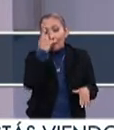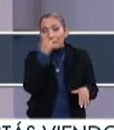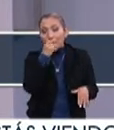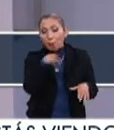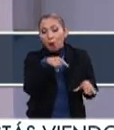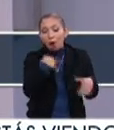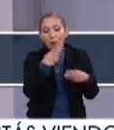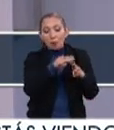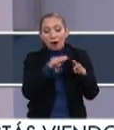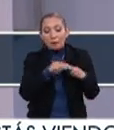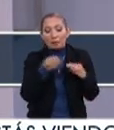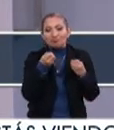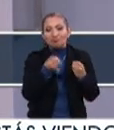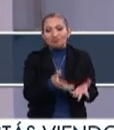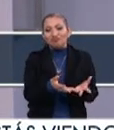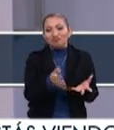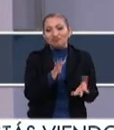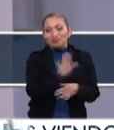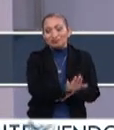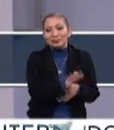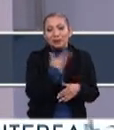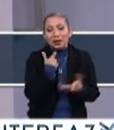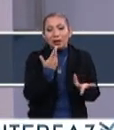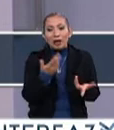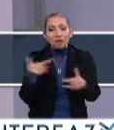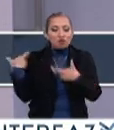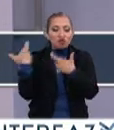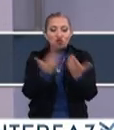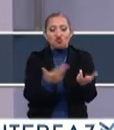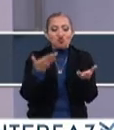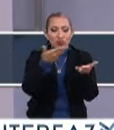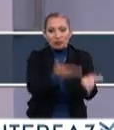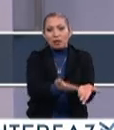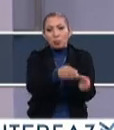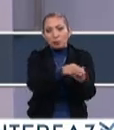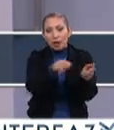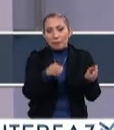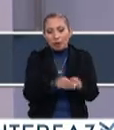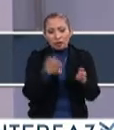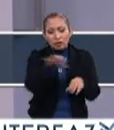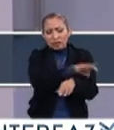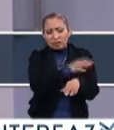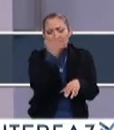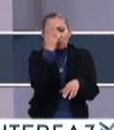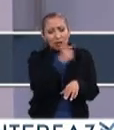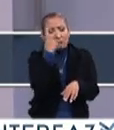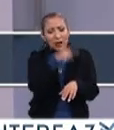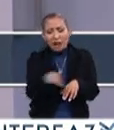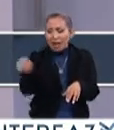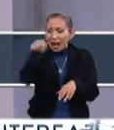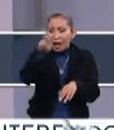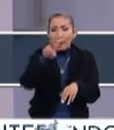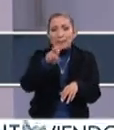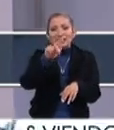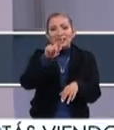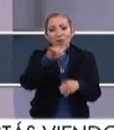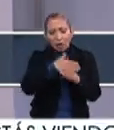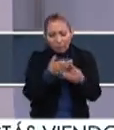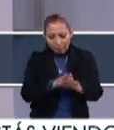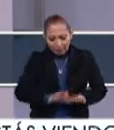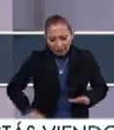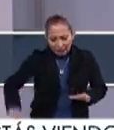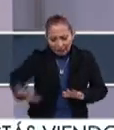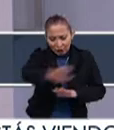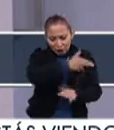mobiliario, por ejemplo. O sea, nos han donado unos diseños maravillosos para el vestíbulo, el piso de